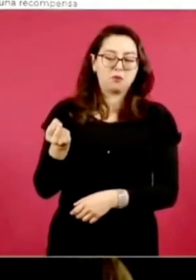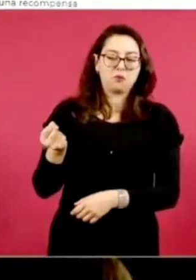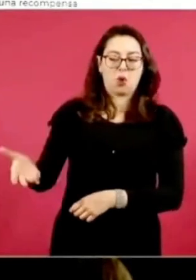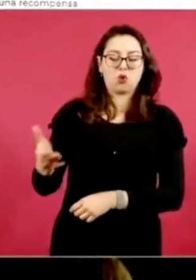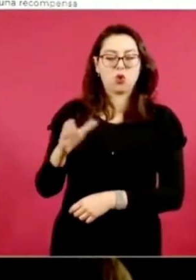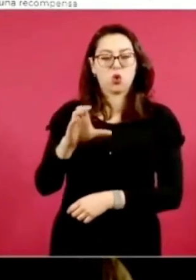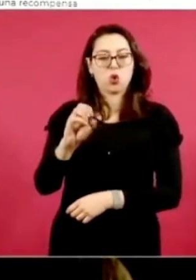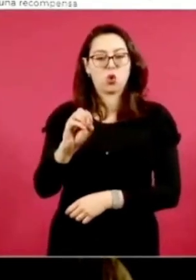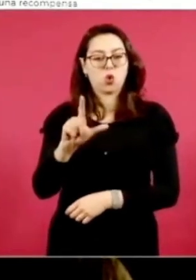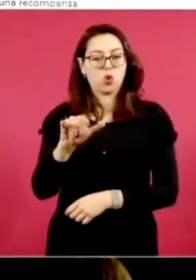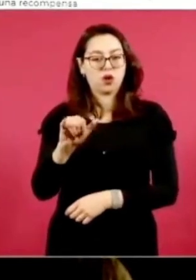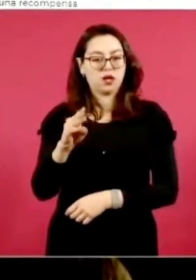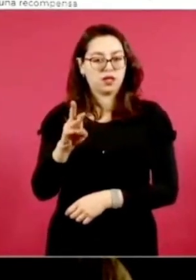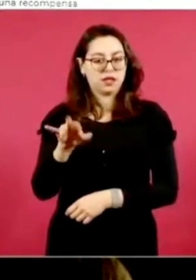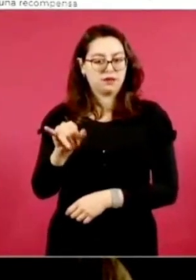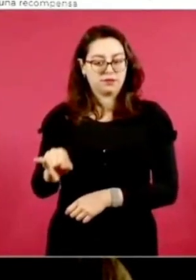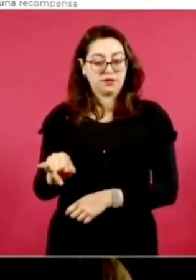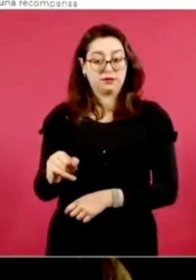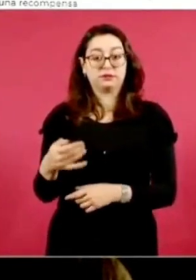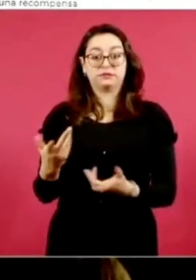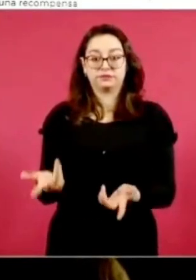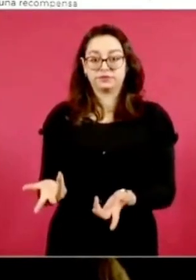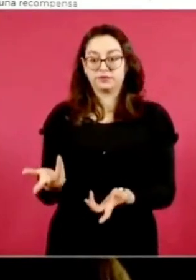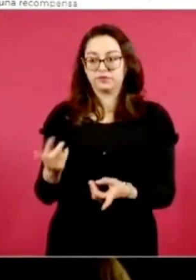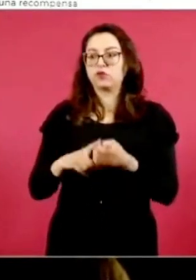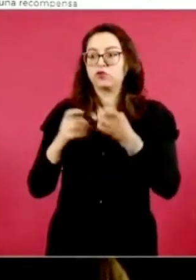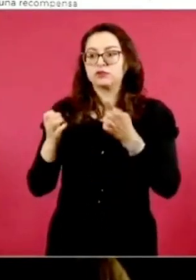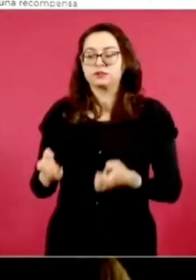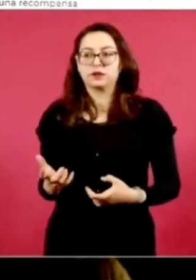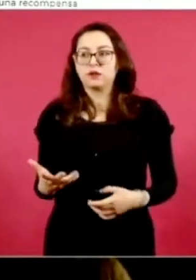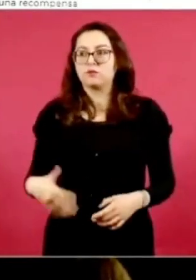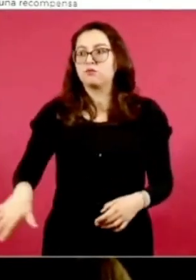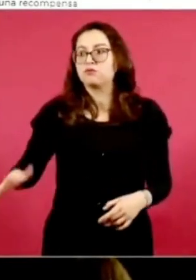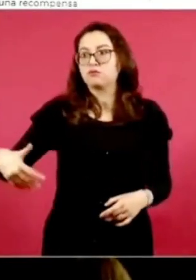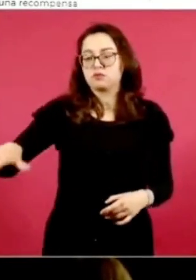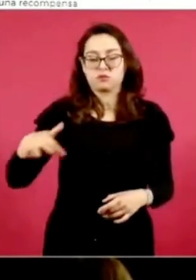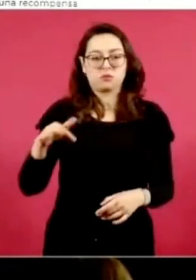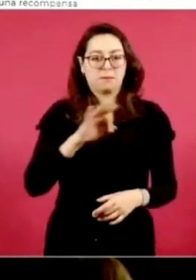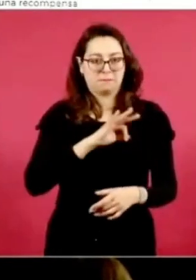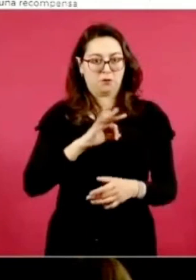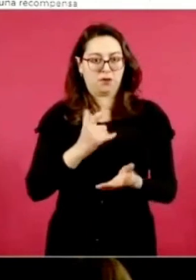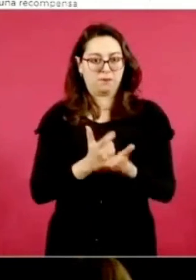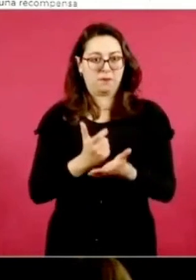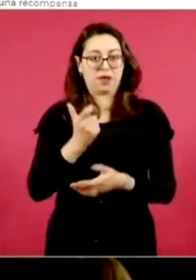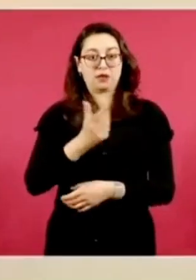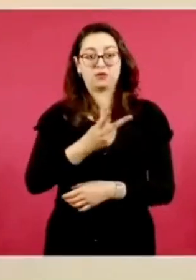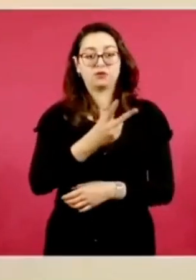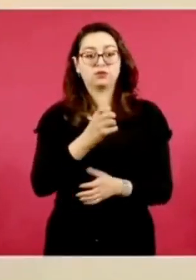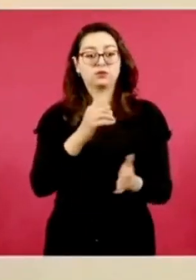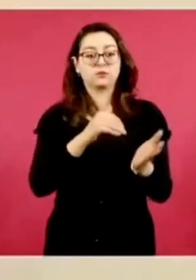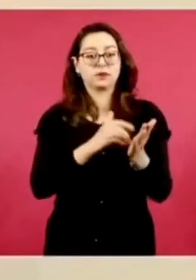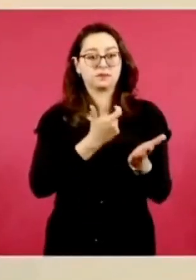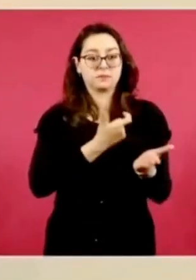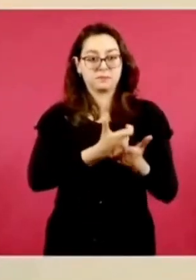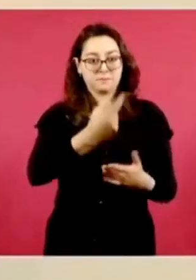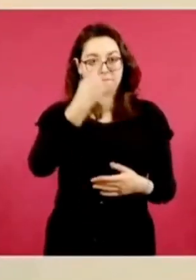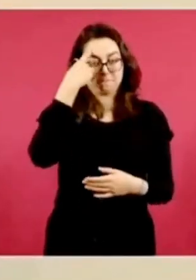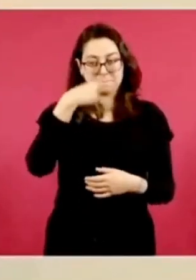de hasta 500 mil pesos para quien dé información que permita su localización y captura. Adelante.